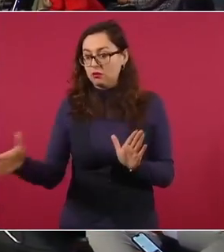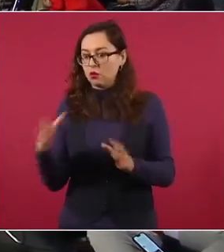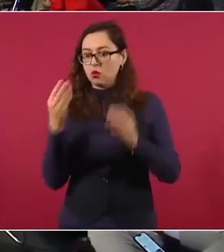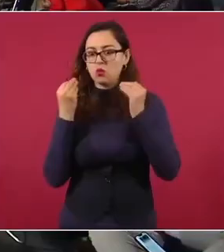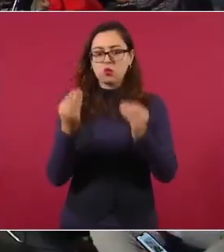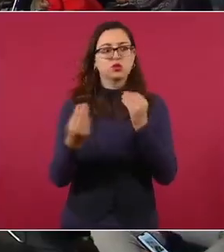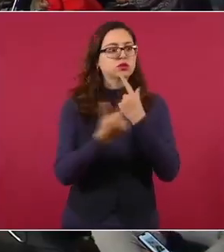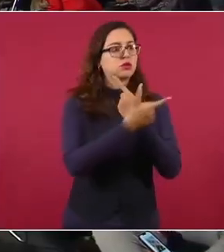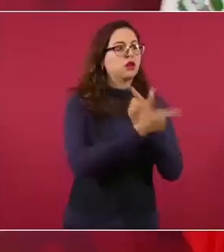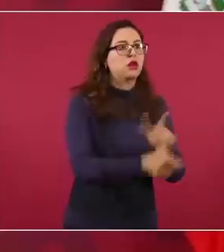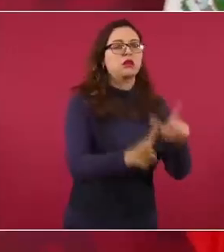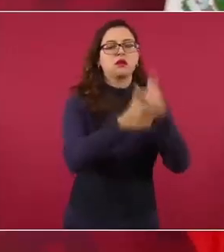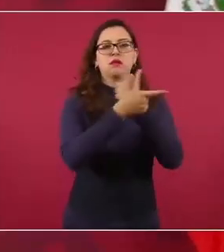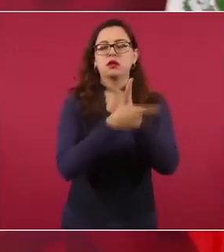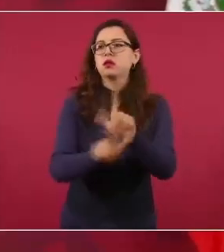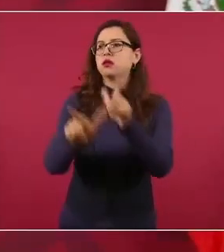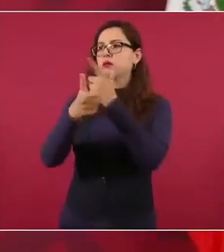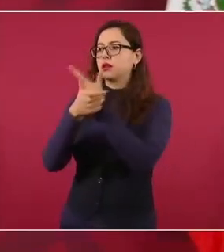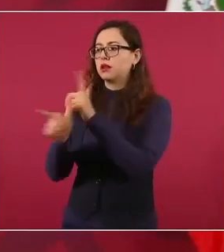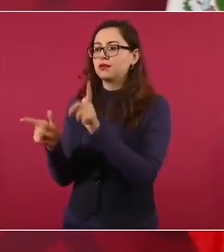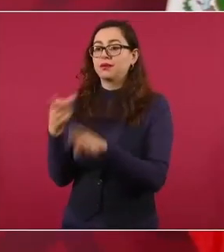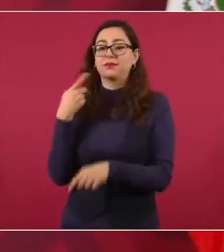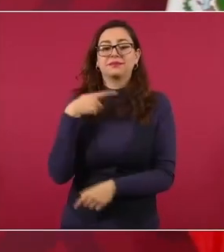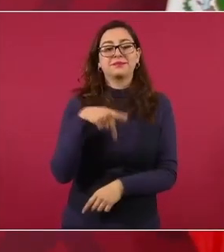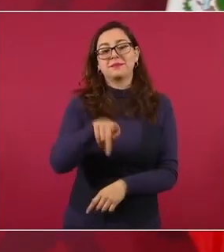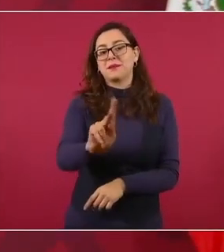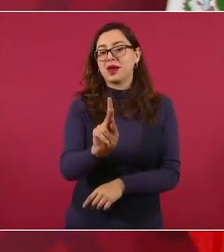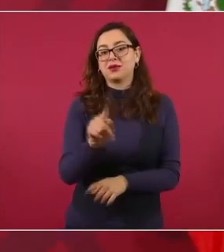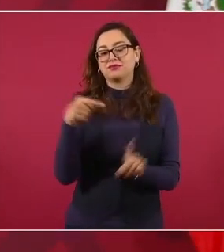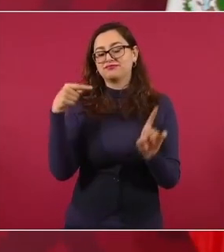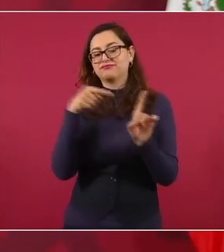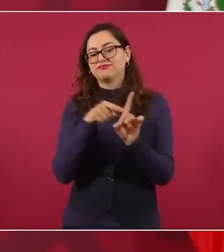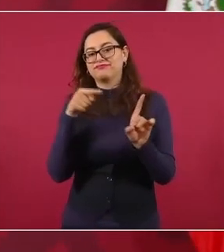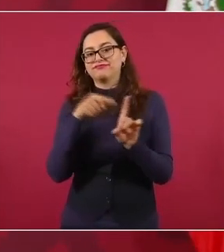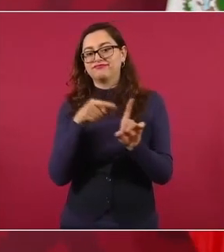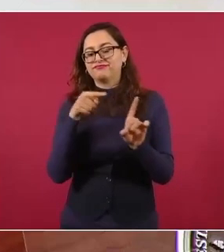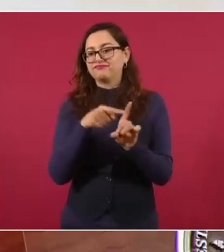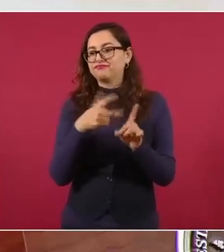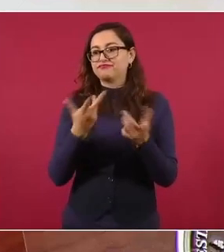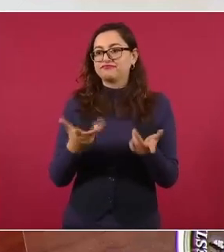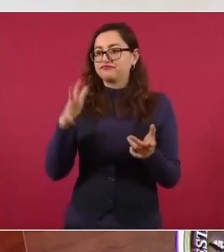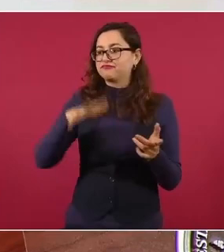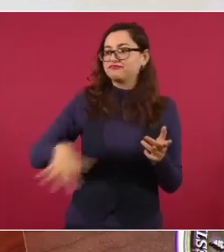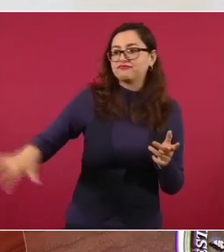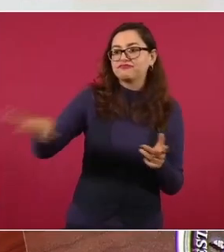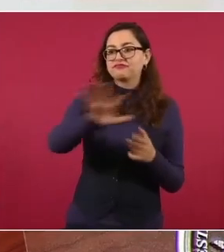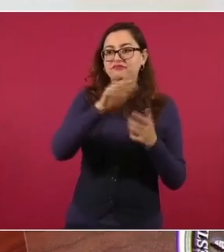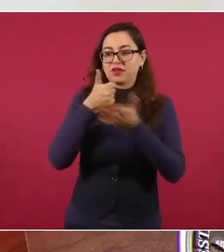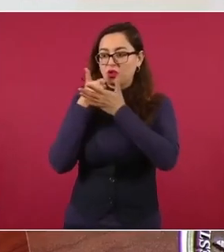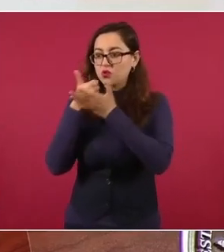faltó la justicia social.